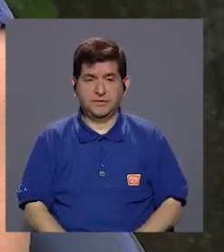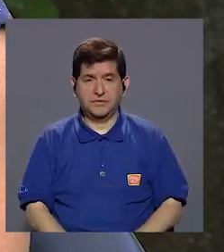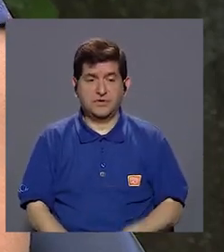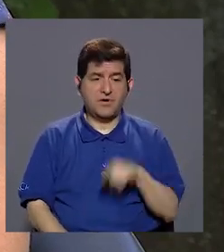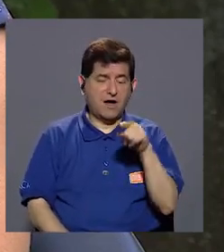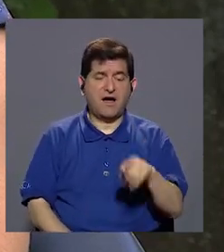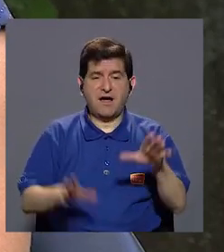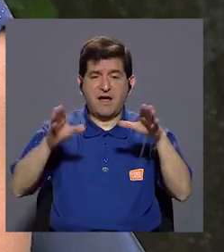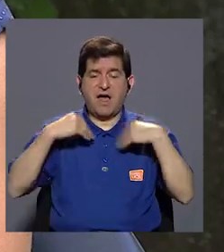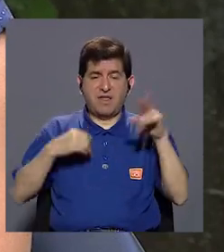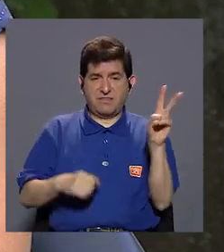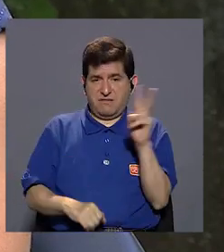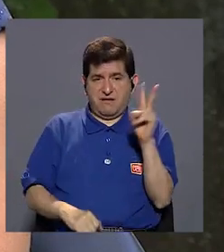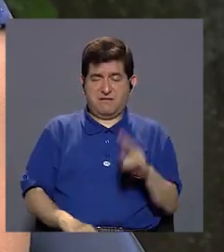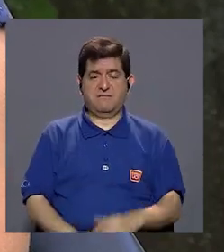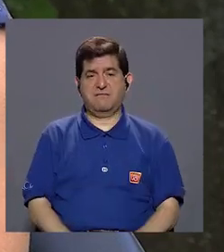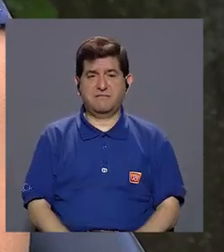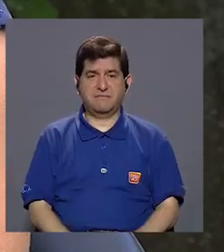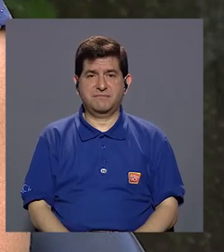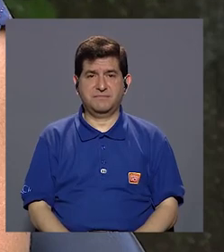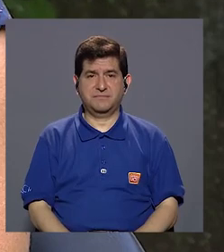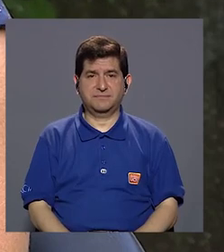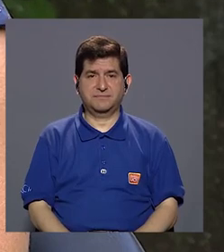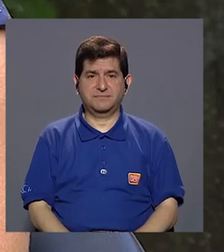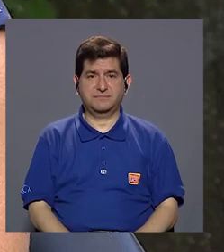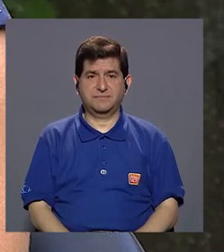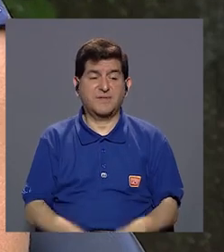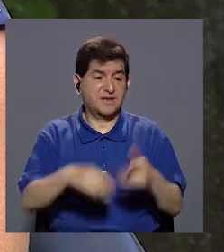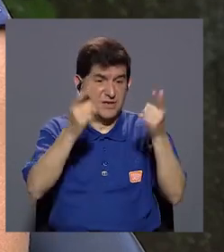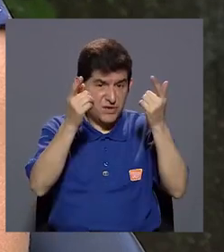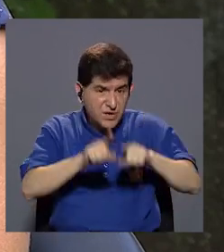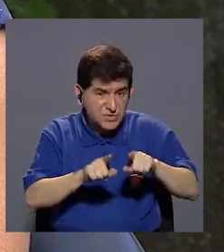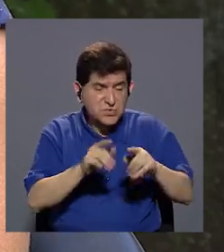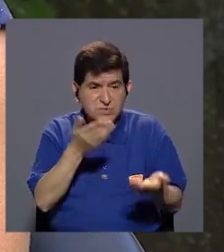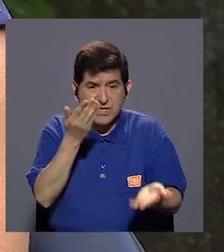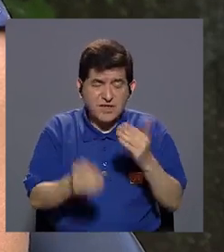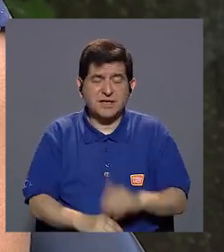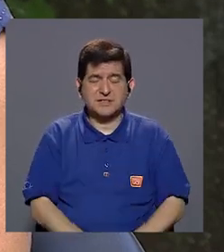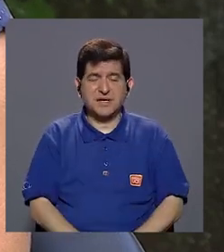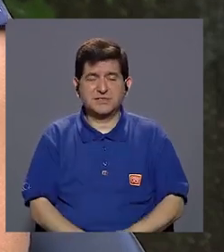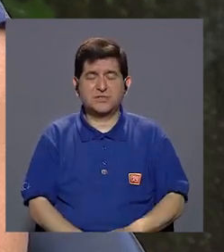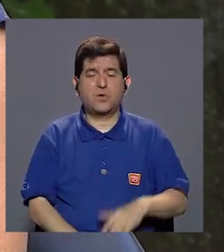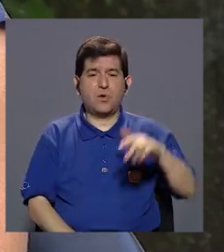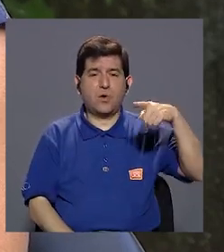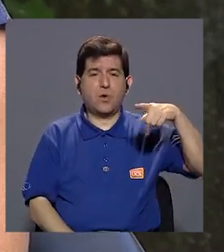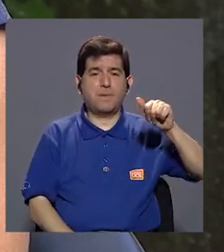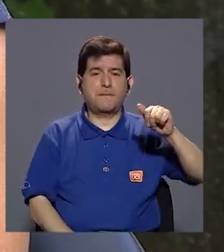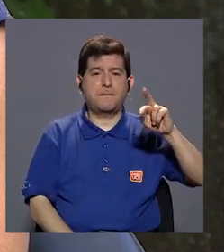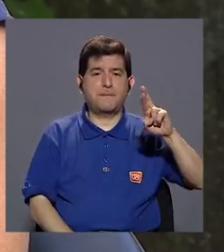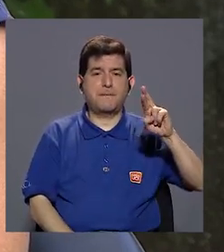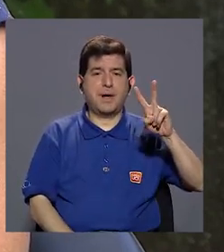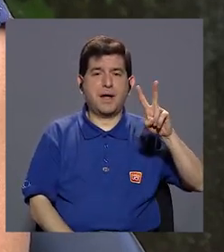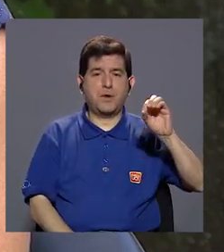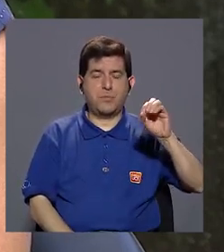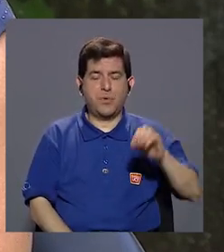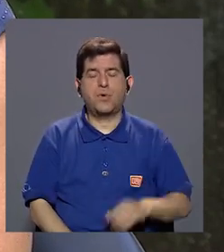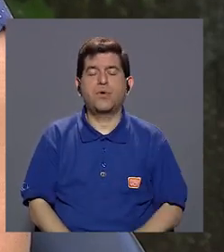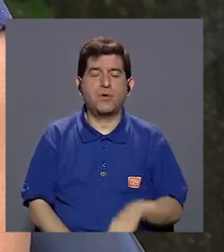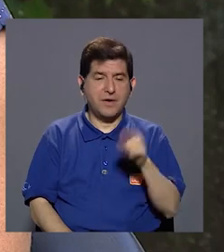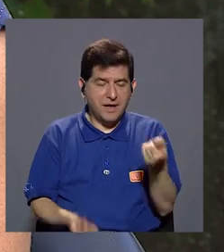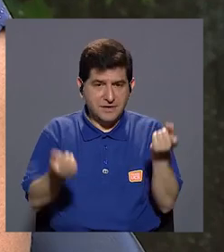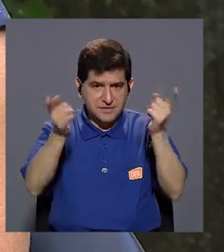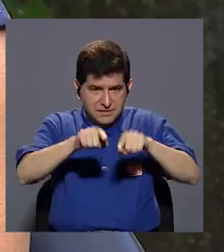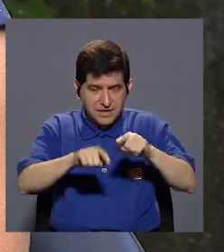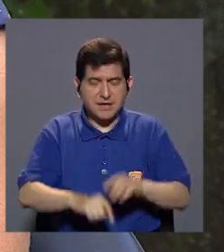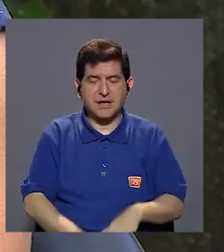que van a adquirir el virus, ¿verdad? Entonces, eh, que va a pasar, por ejemplo, con parvovirus, que es uno de los más comunes, eh, es que